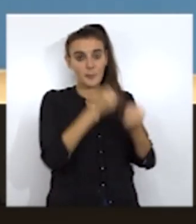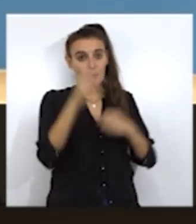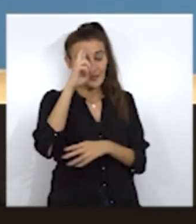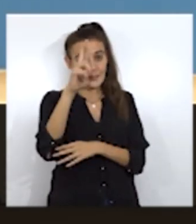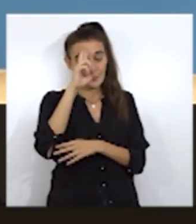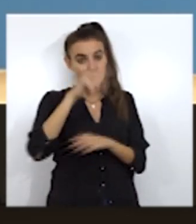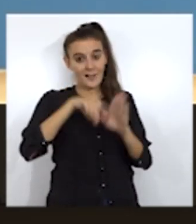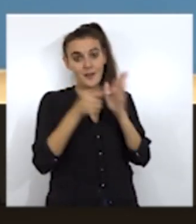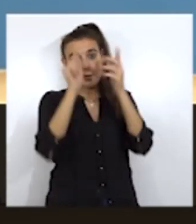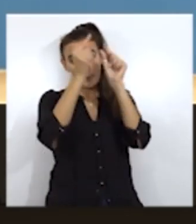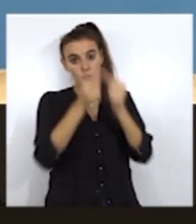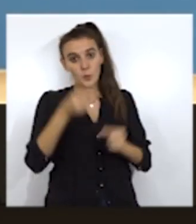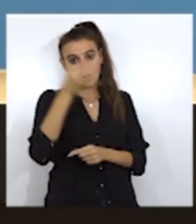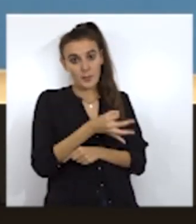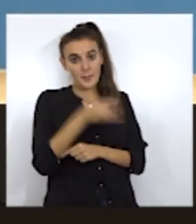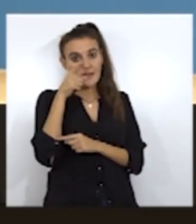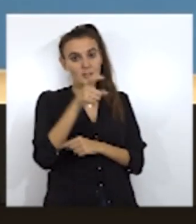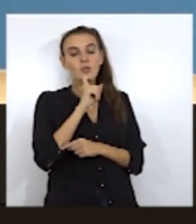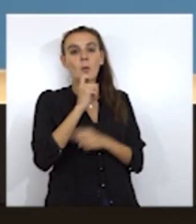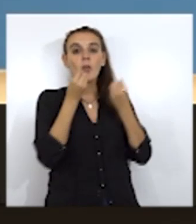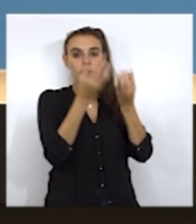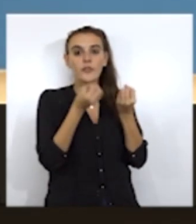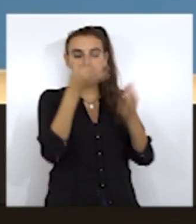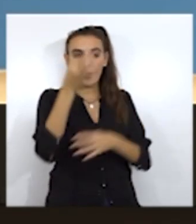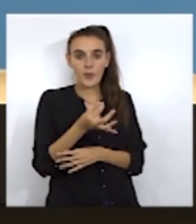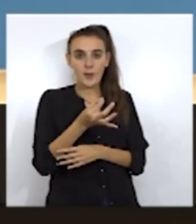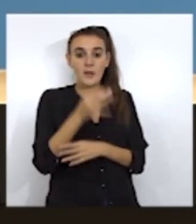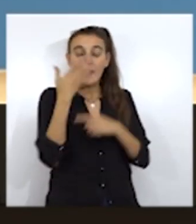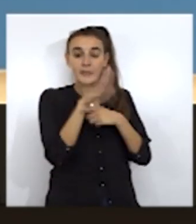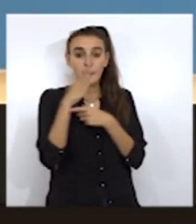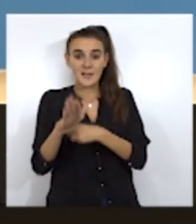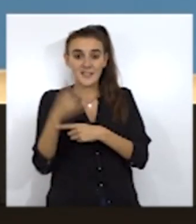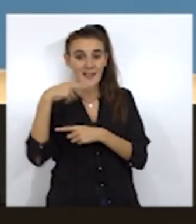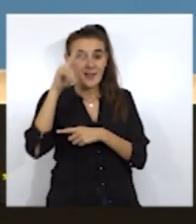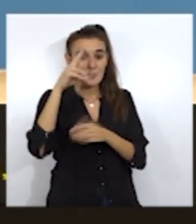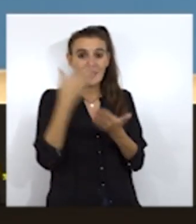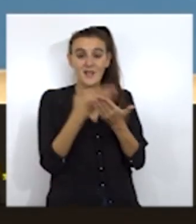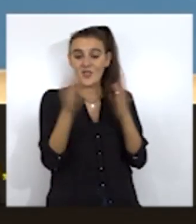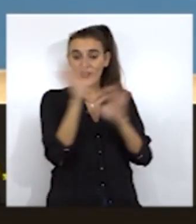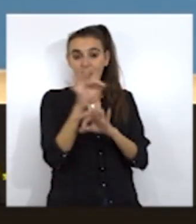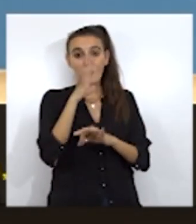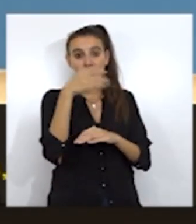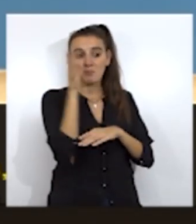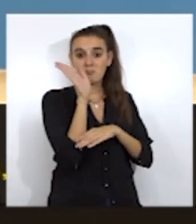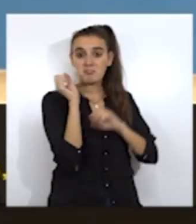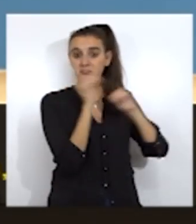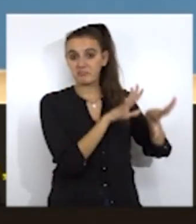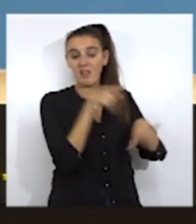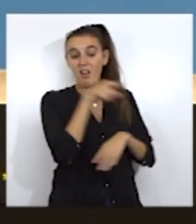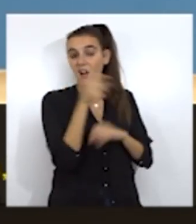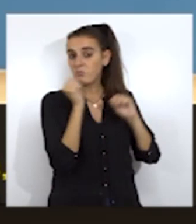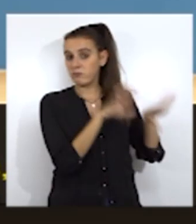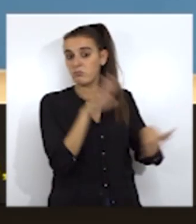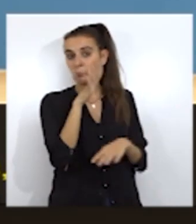presupuestos y eso debe estar informado, cosa que no presentaba el expediente hoy y por eso ha quedado encima de la mesa. Repito, ha quedado encima de la mesa por la